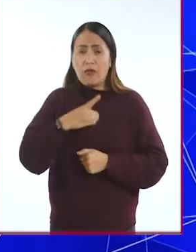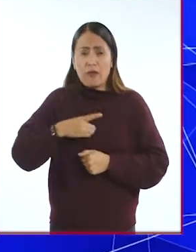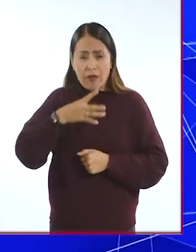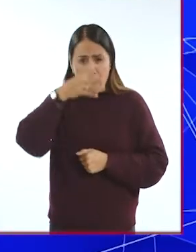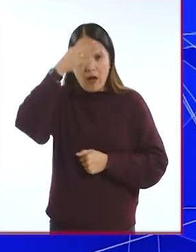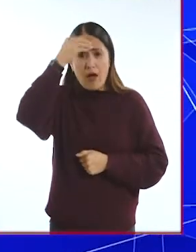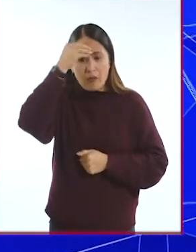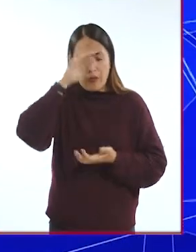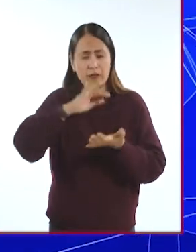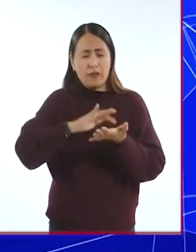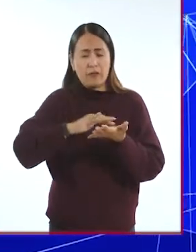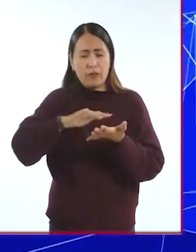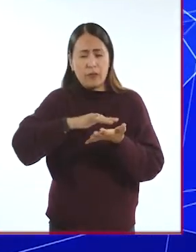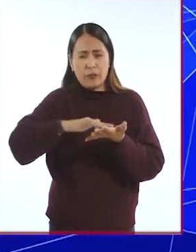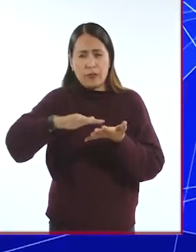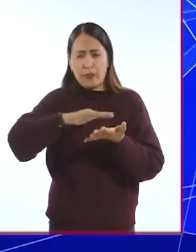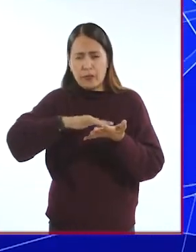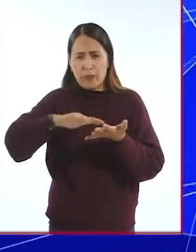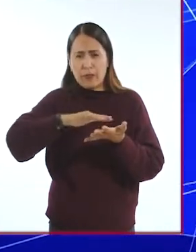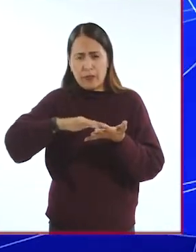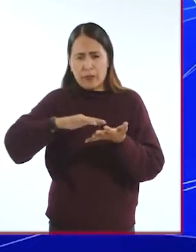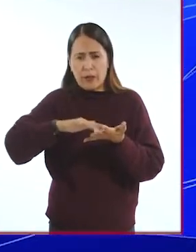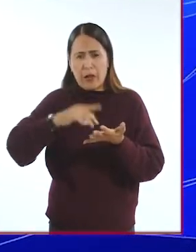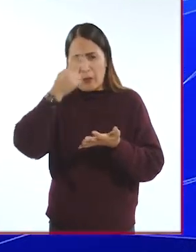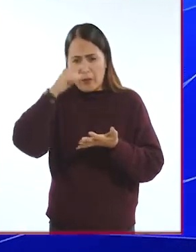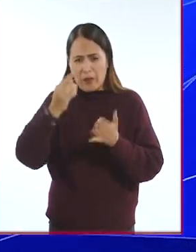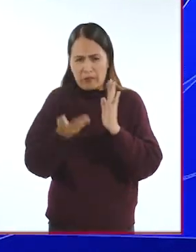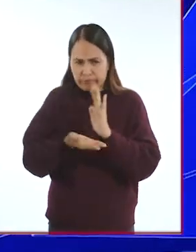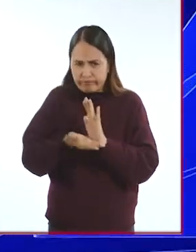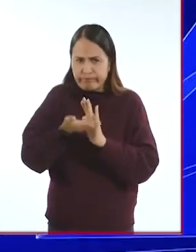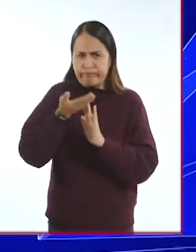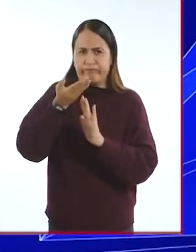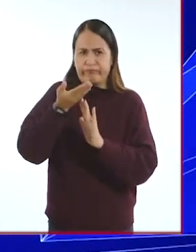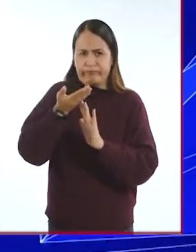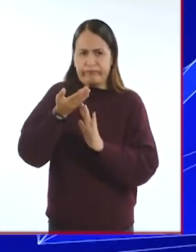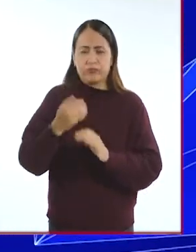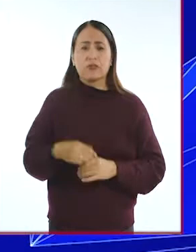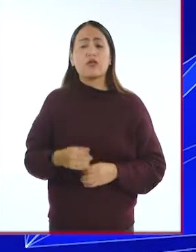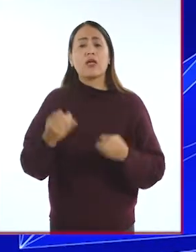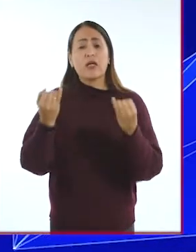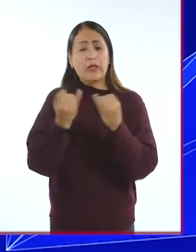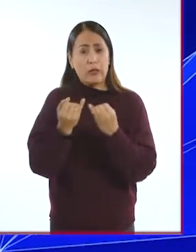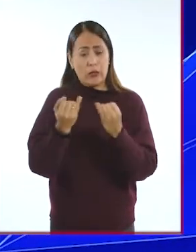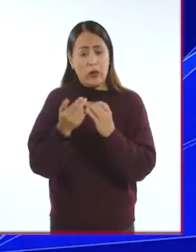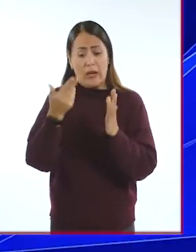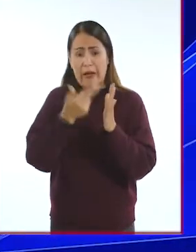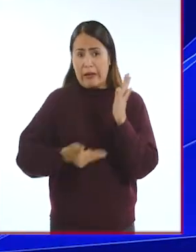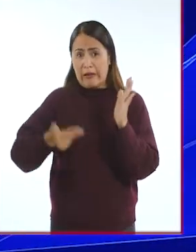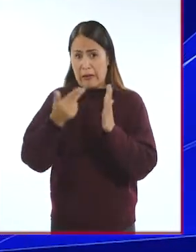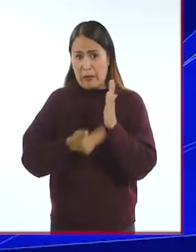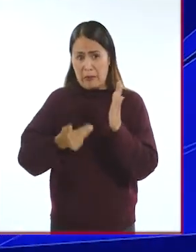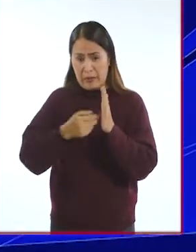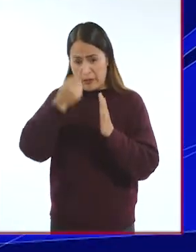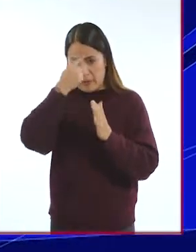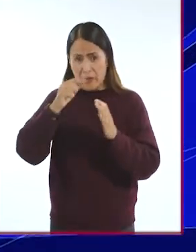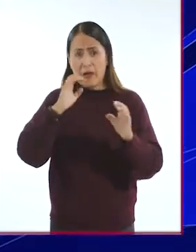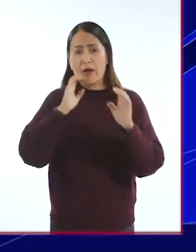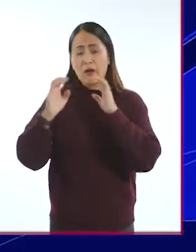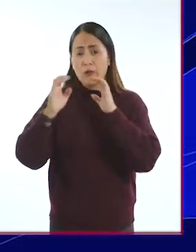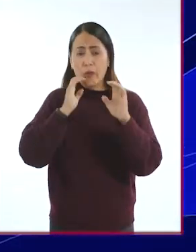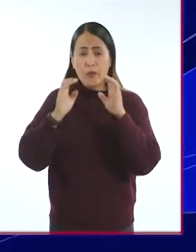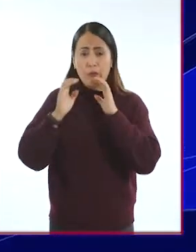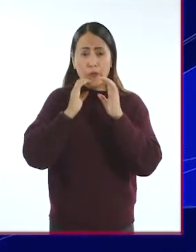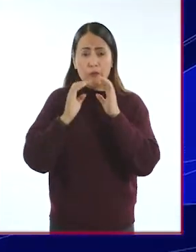en su vida como parte de su desarrollo académico e intelectual. Y es una herramienta extraordinaria para poderse